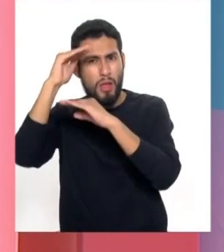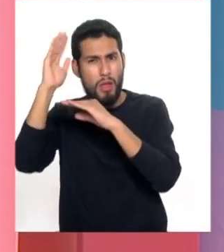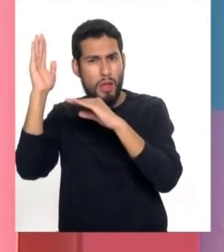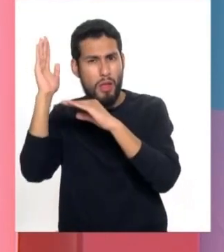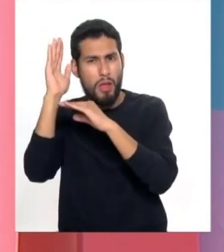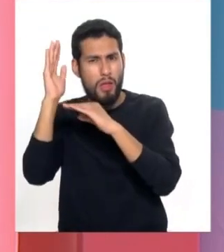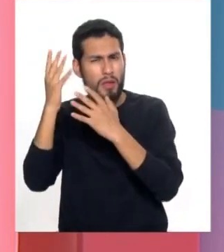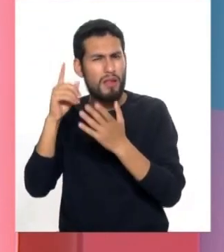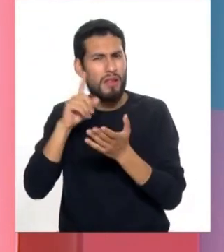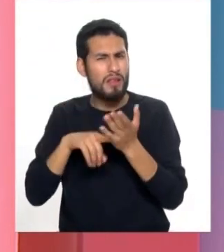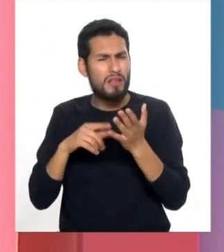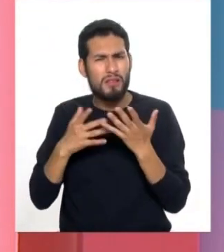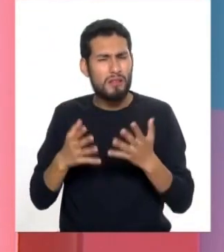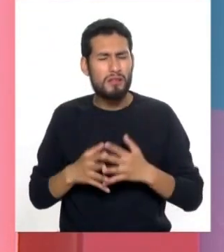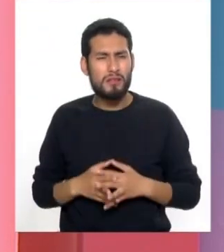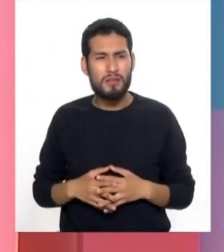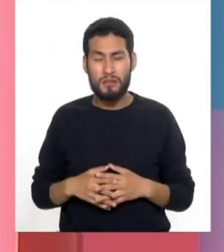esos